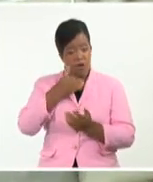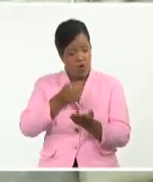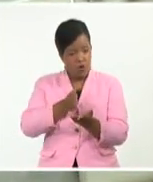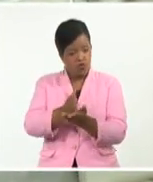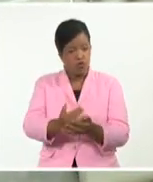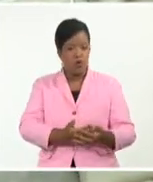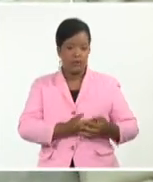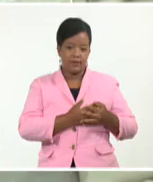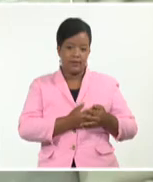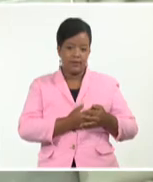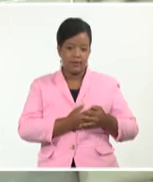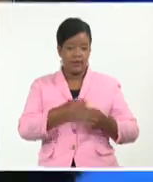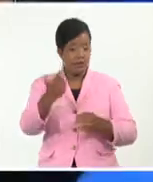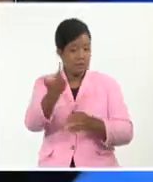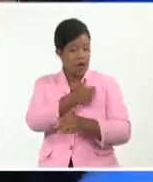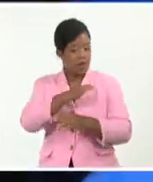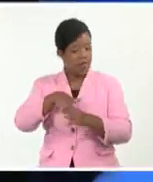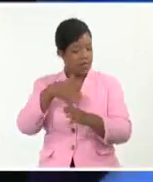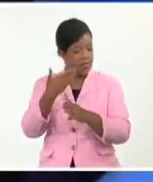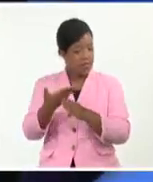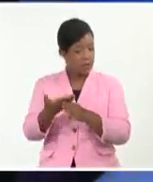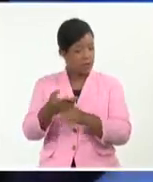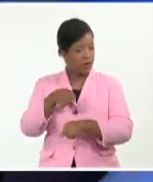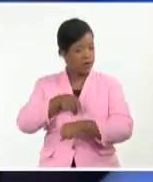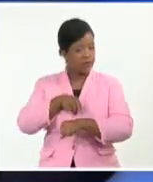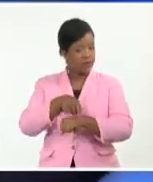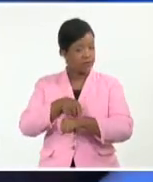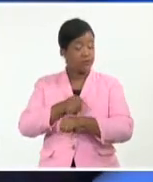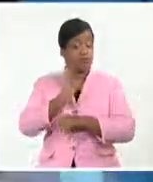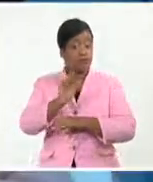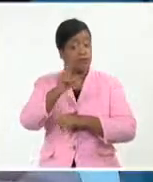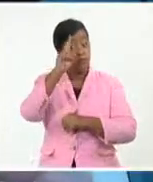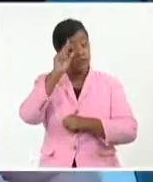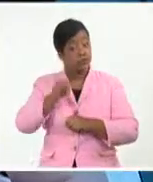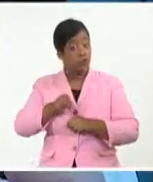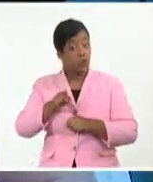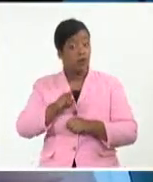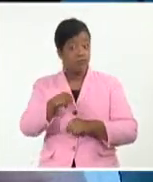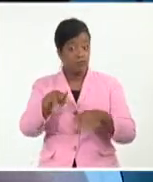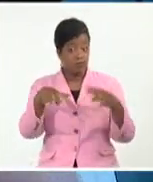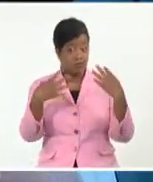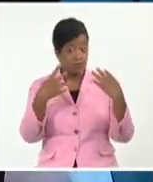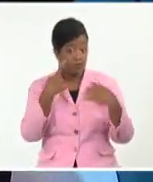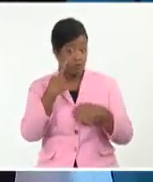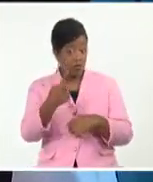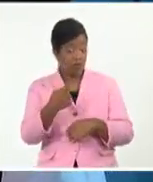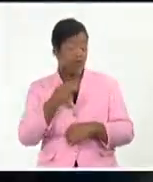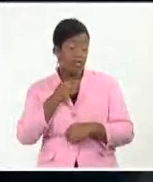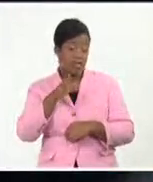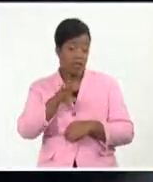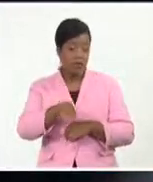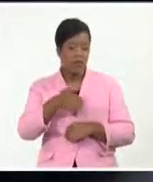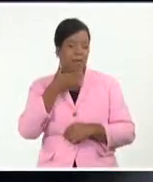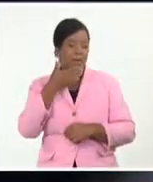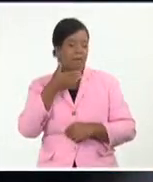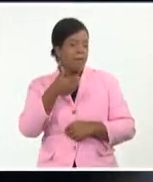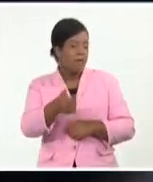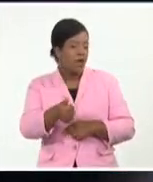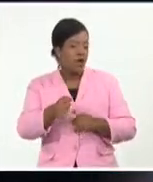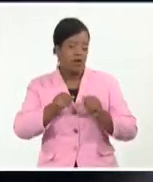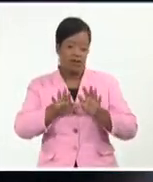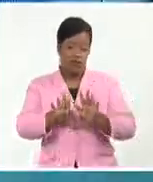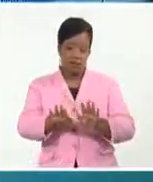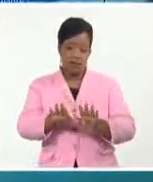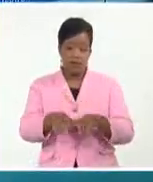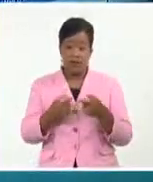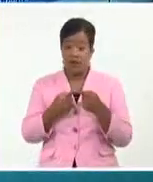debe ser mantener la lactancia materna. Bueno, lo ha dicho la especialista con toda propiedad, es mejor esperar. Pero bien,